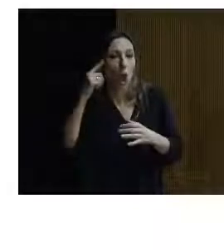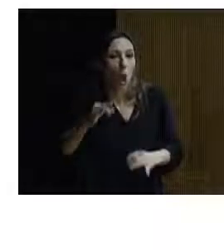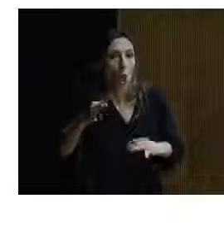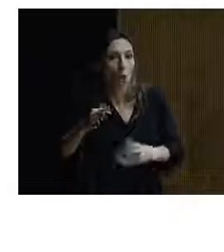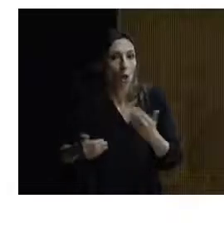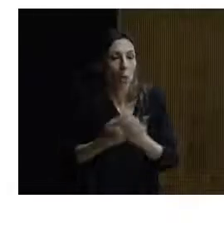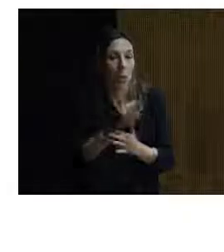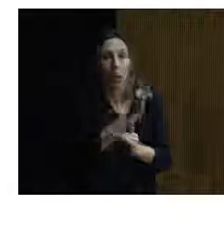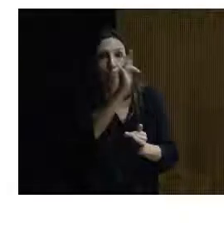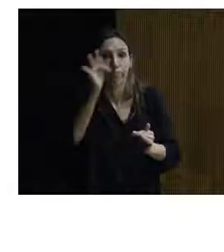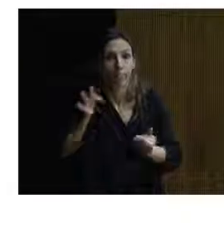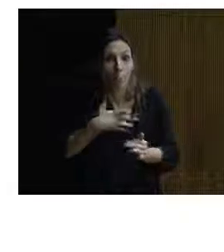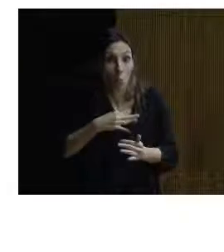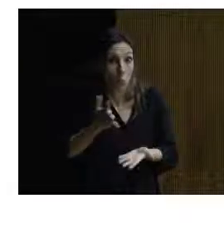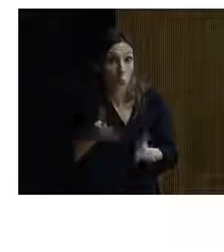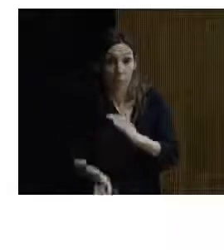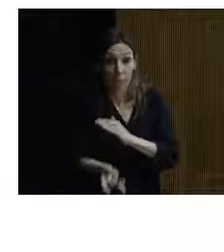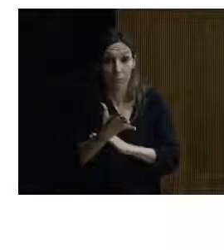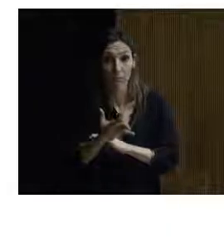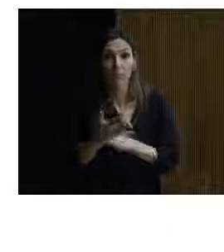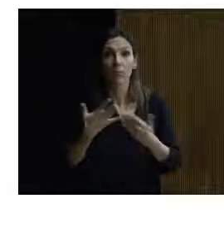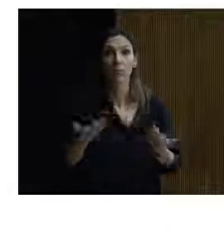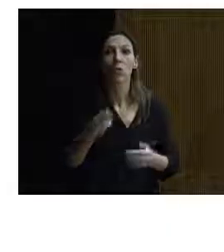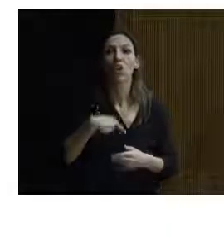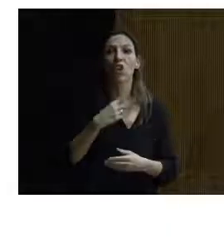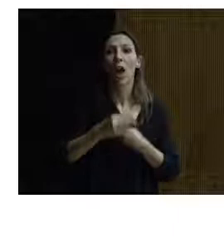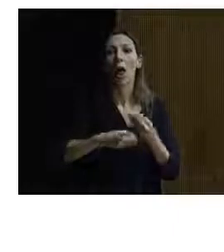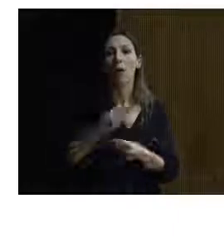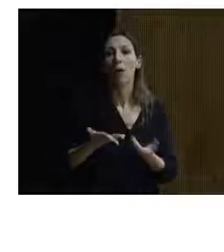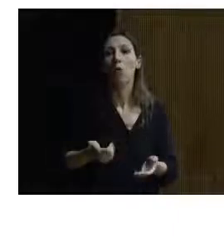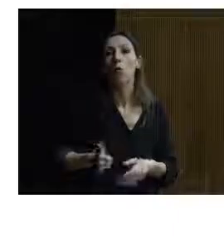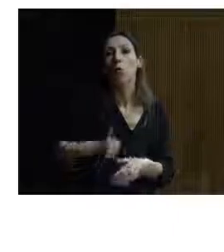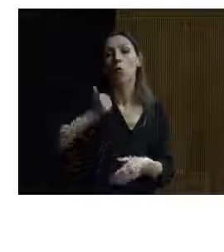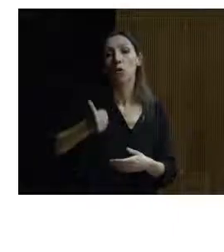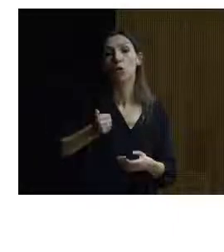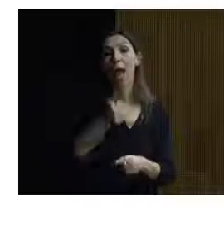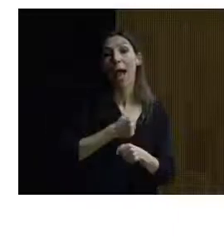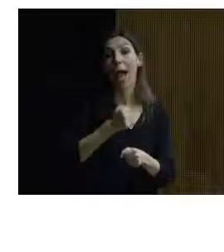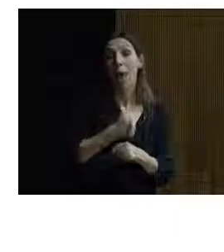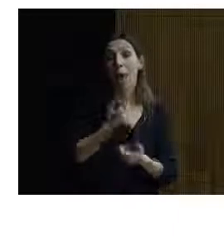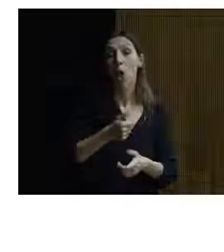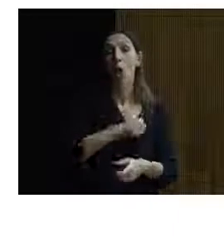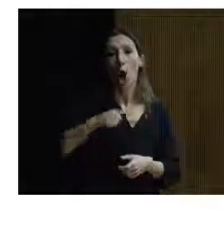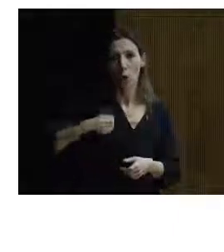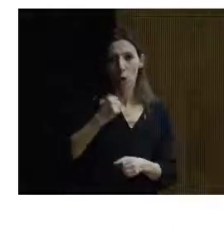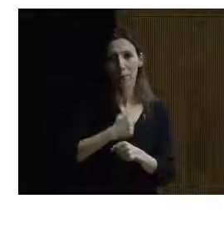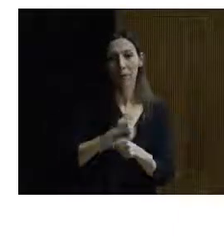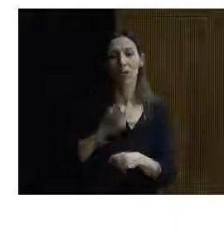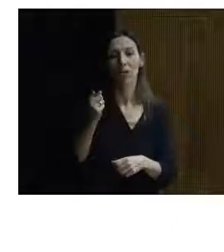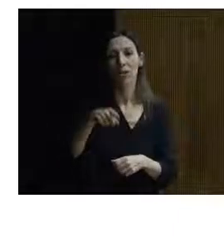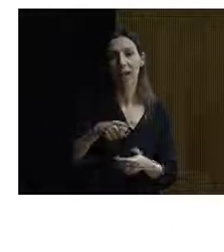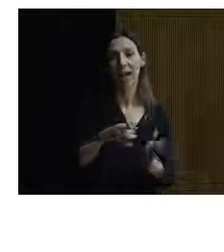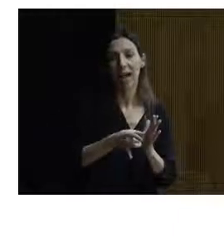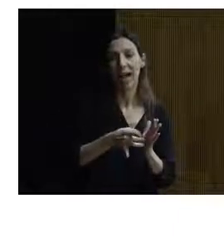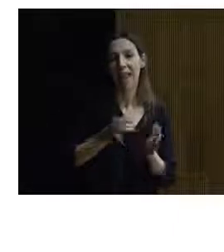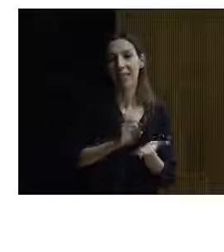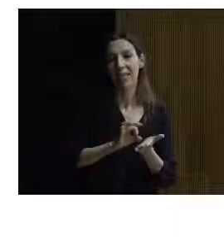va a suceder. Entonces, ¿qué hacemos? Aumentamos las posibilidades de empleo y autoempleo, que decía. Mejoramos la calidad de los servicios y promocionamos el turismo para